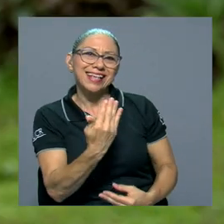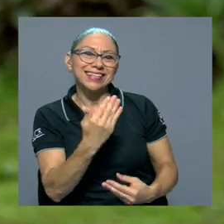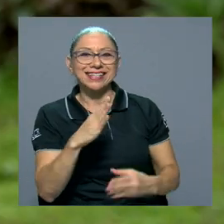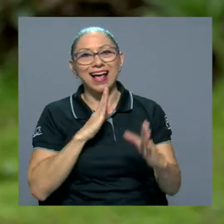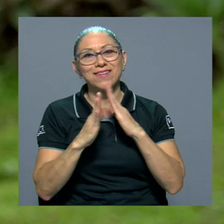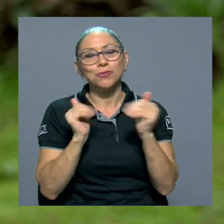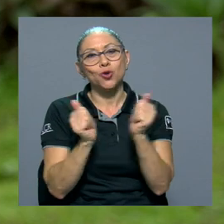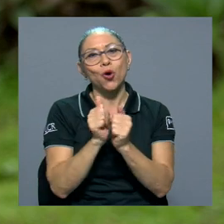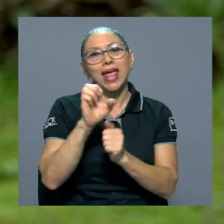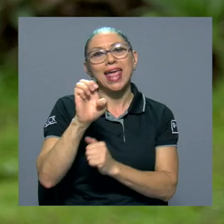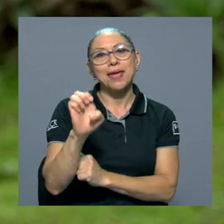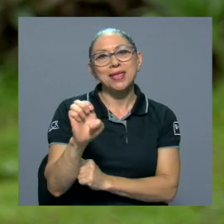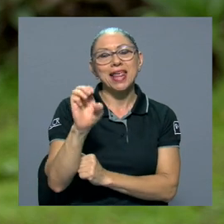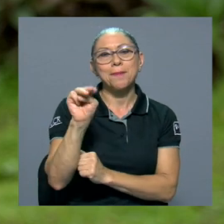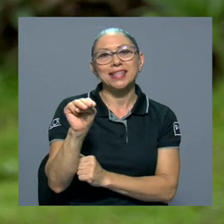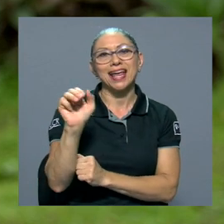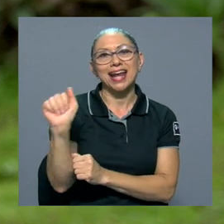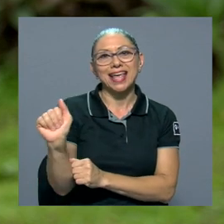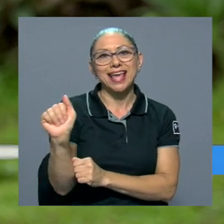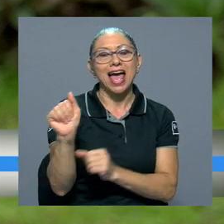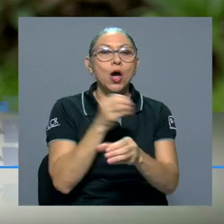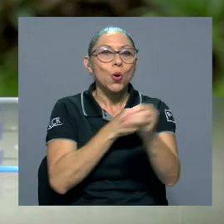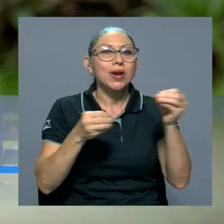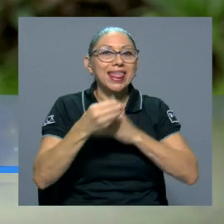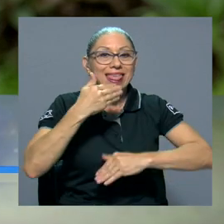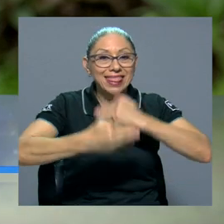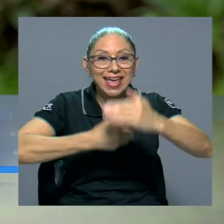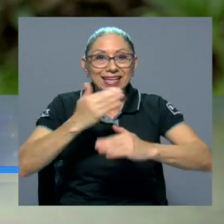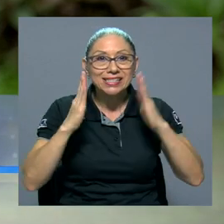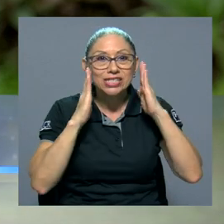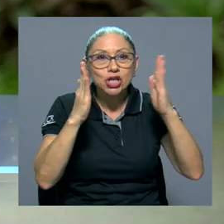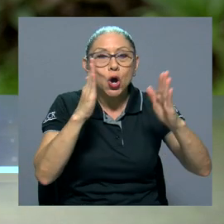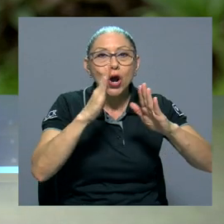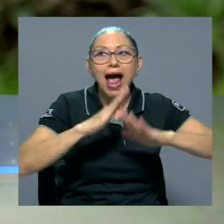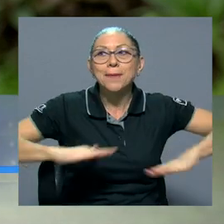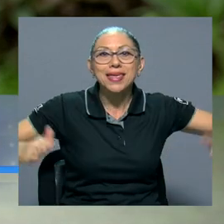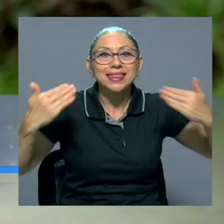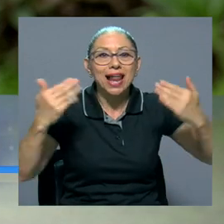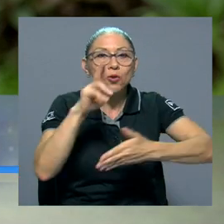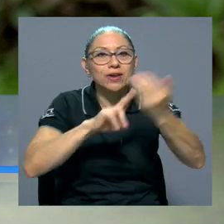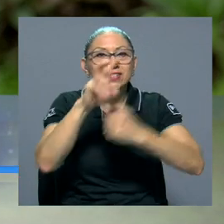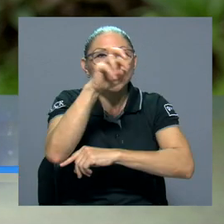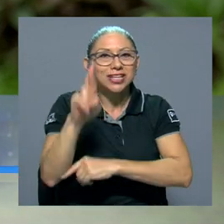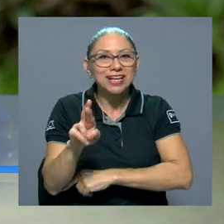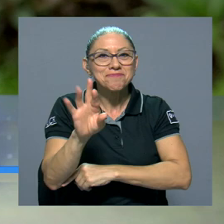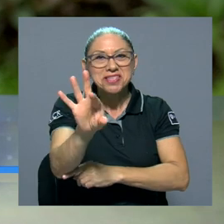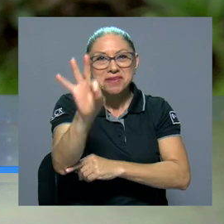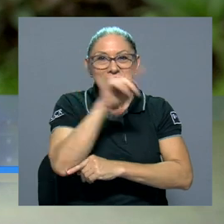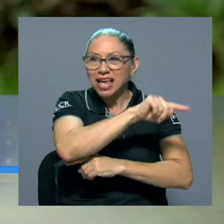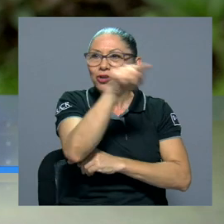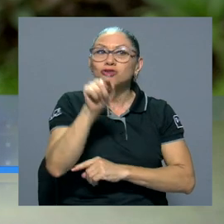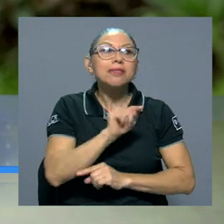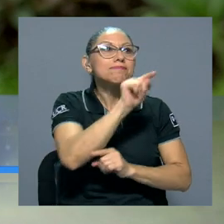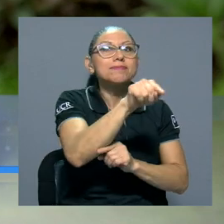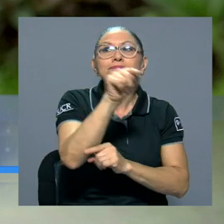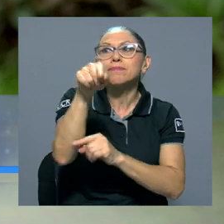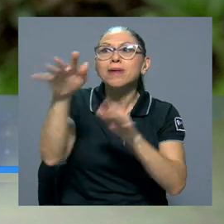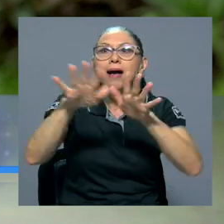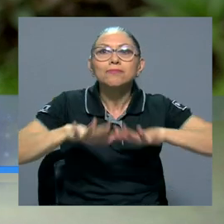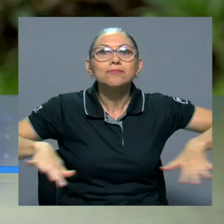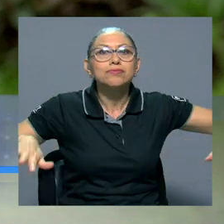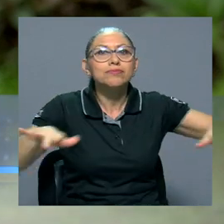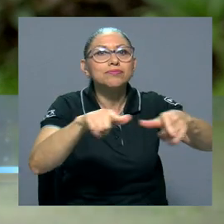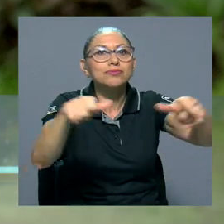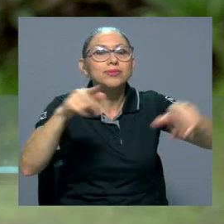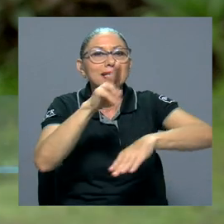gracias. Conversamos con Emilia Martín Araya, de la Unidad de Gestión Ambiental de la Universidad de Costa Rica, con una invitación a hacer los recorridos por los